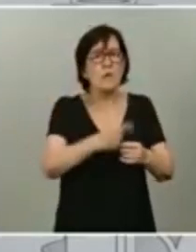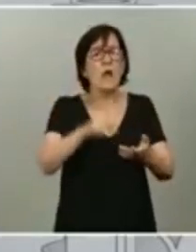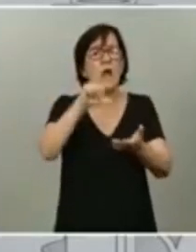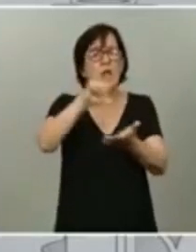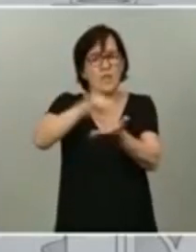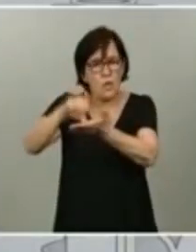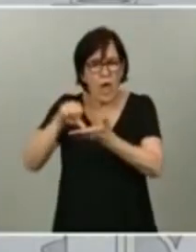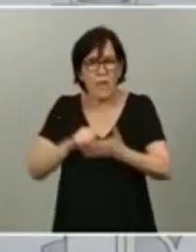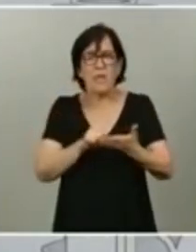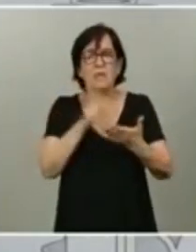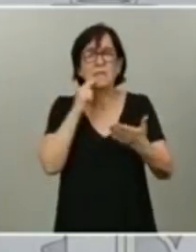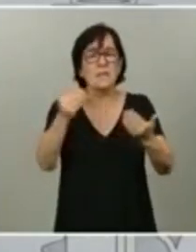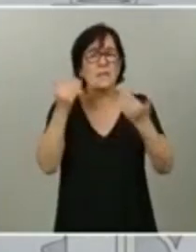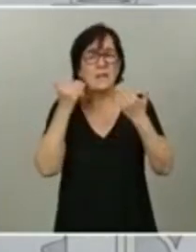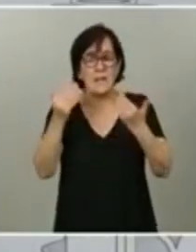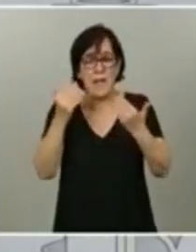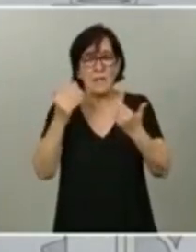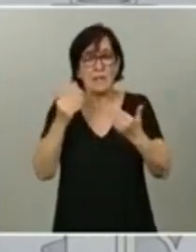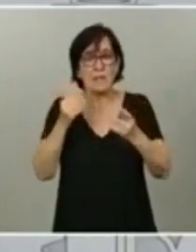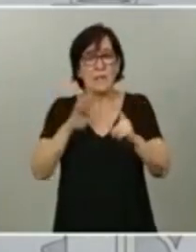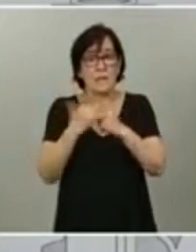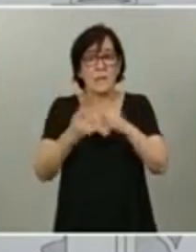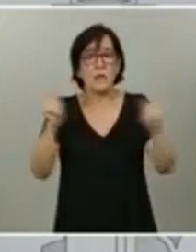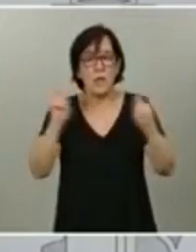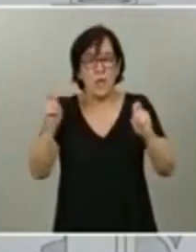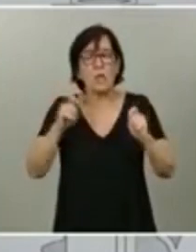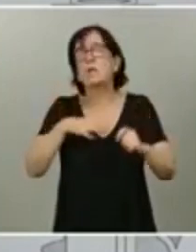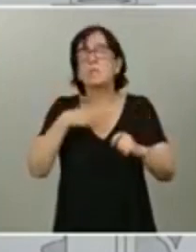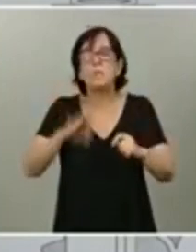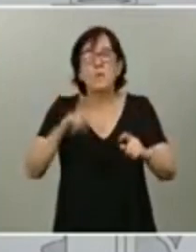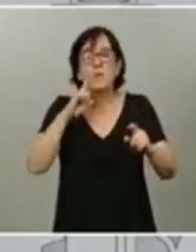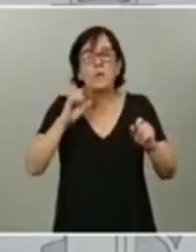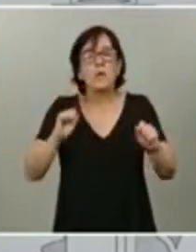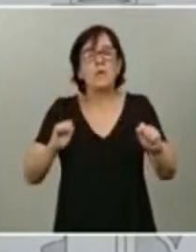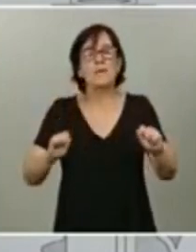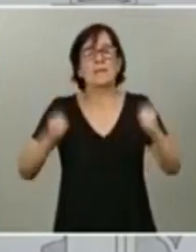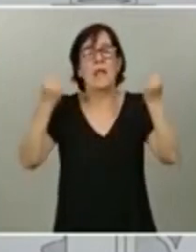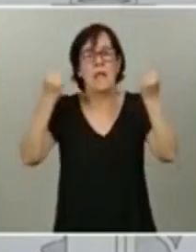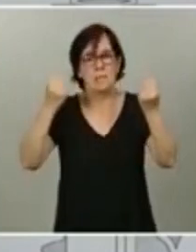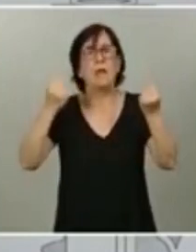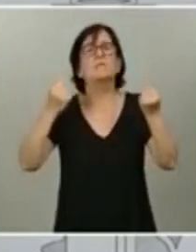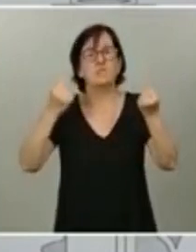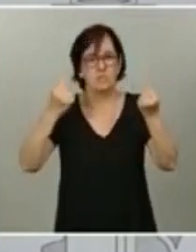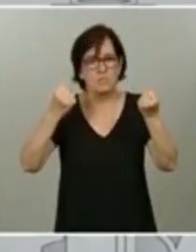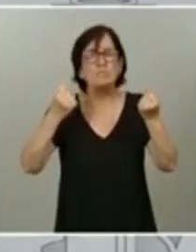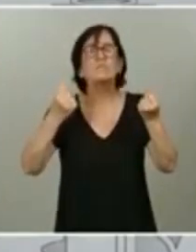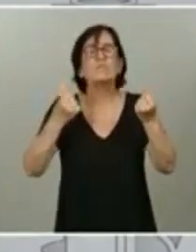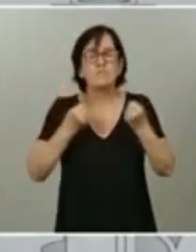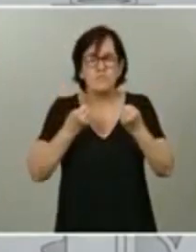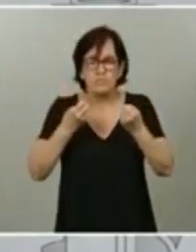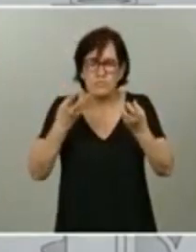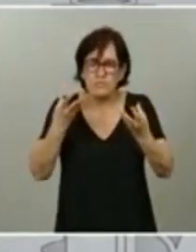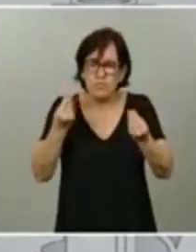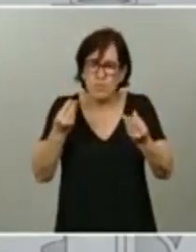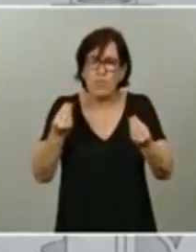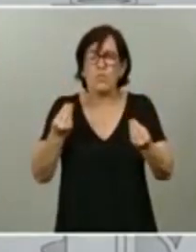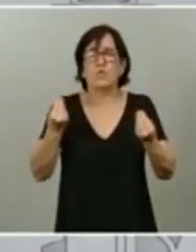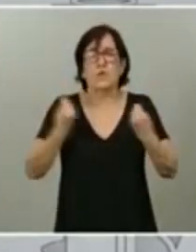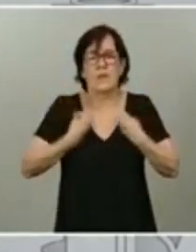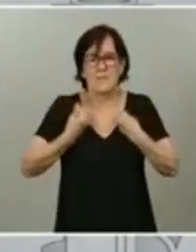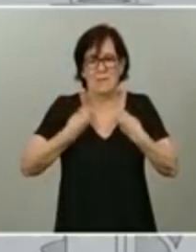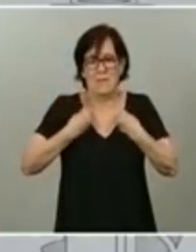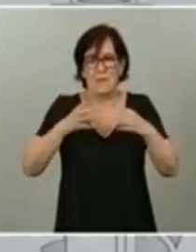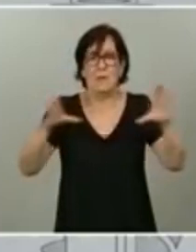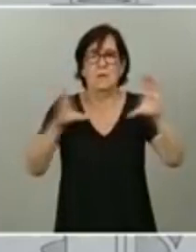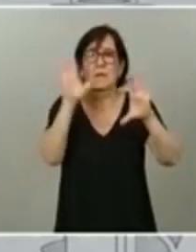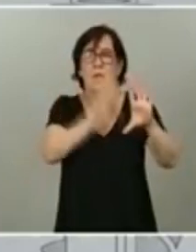Gracias al estado de alarma hemos podido salvar miles y miles de vidas en el conjunto del país. Según